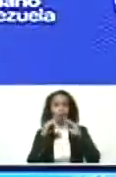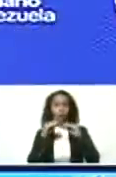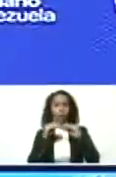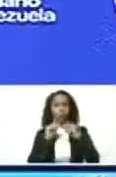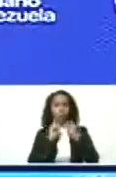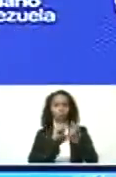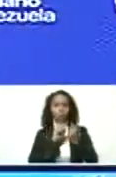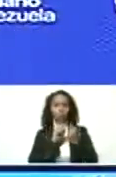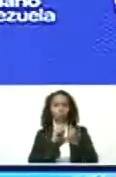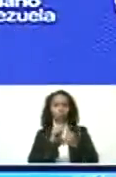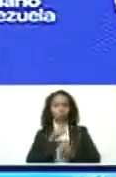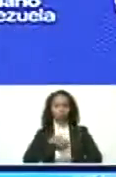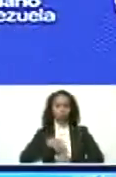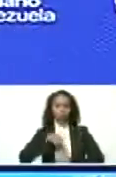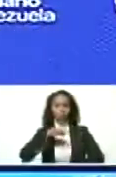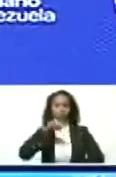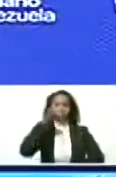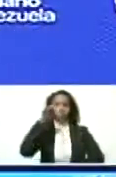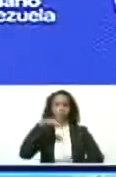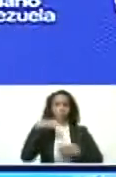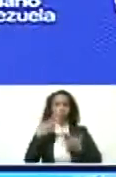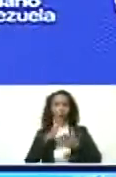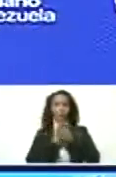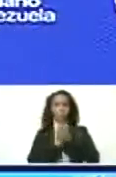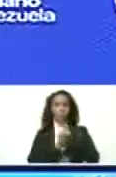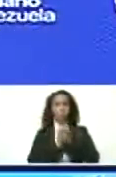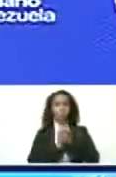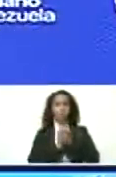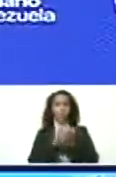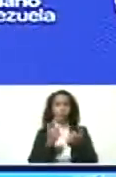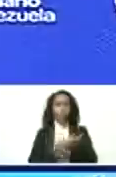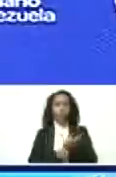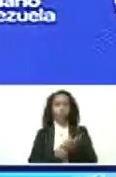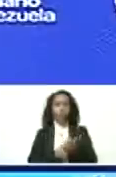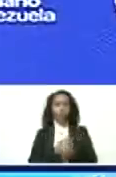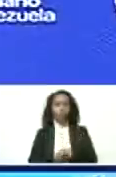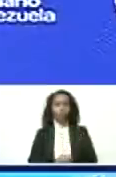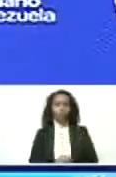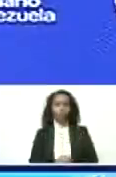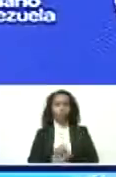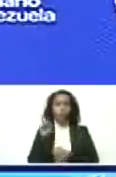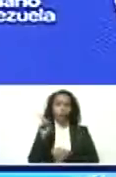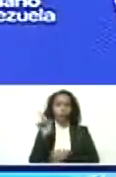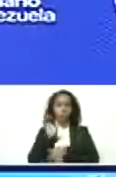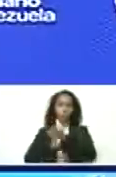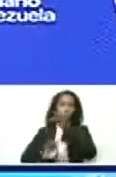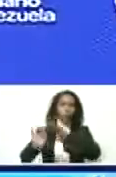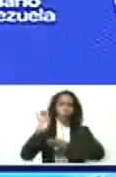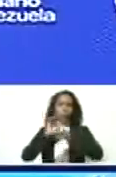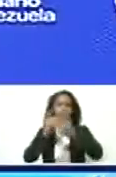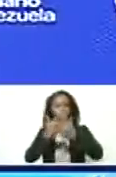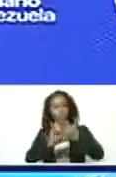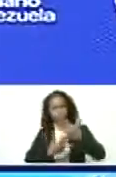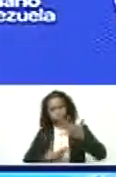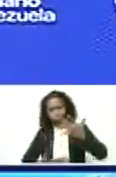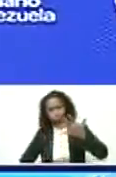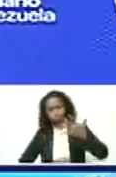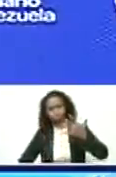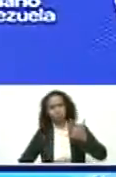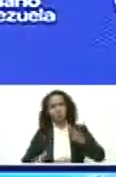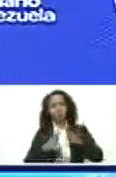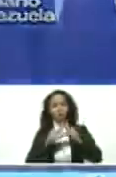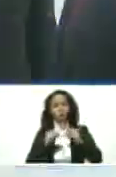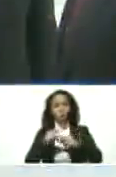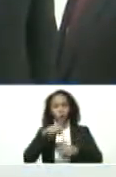en un espíritu de amistad, de hermandad. Él me explicó ampliamente toda la